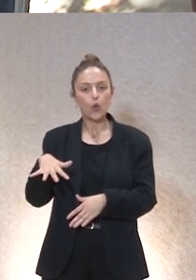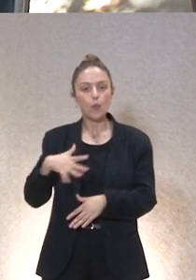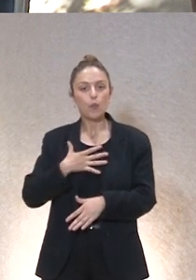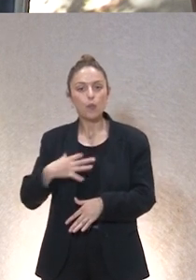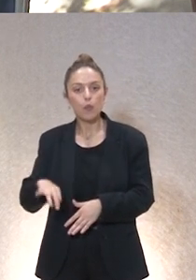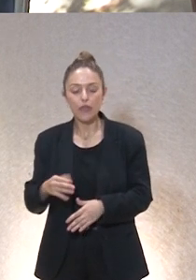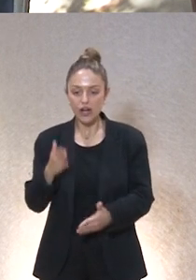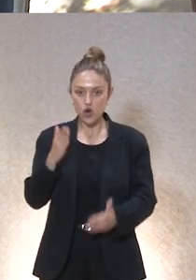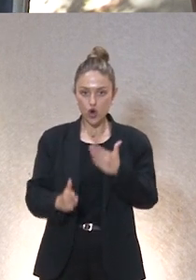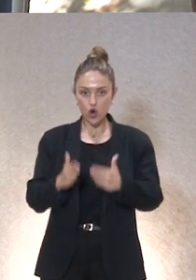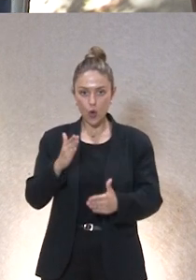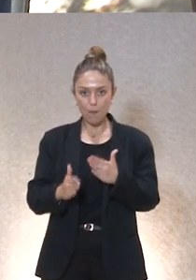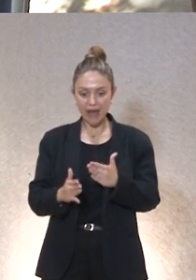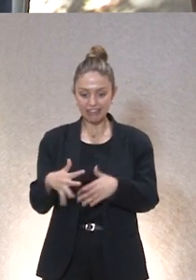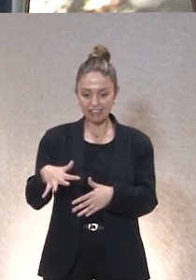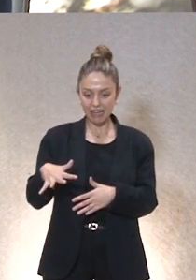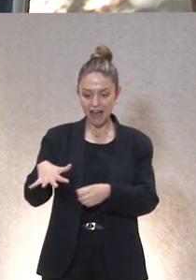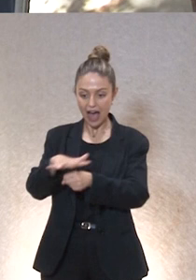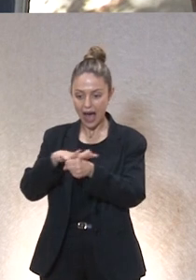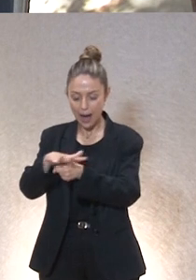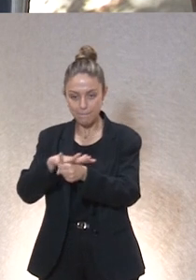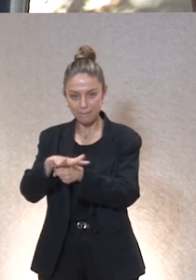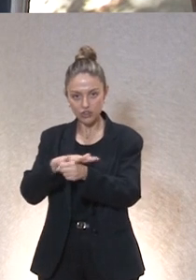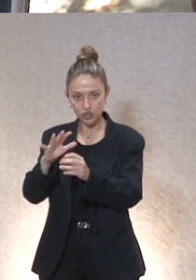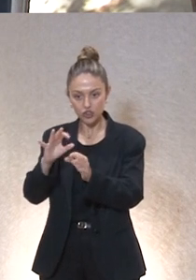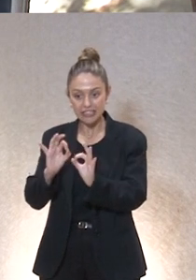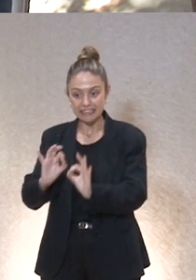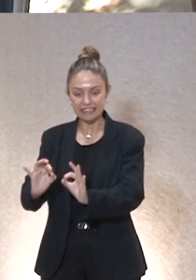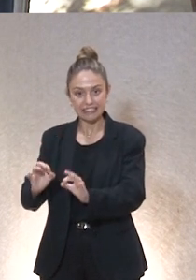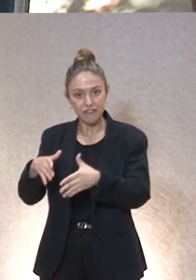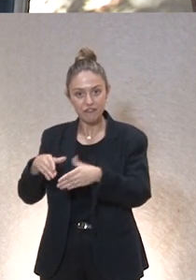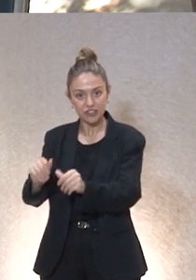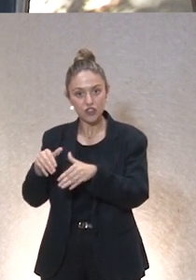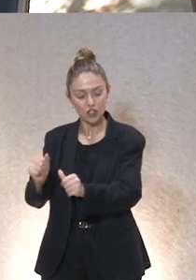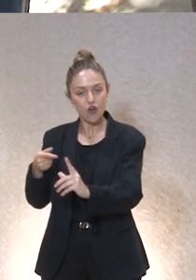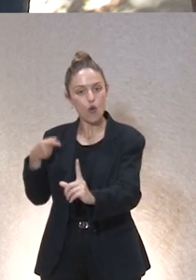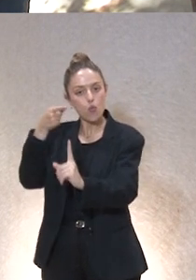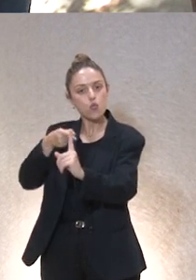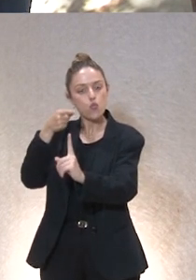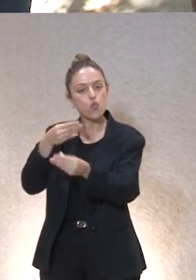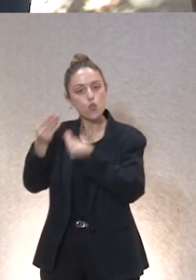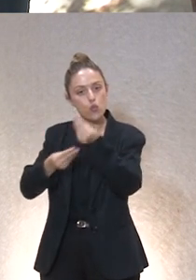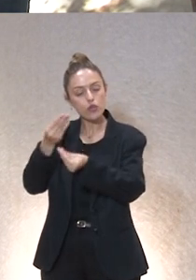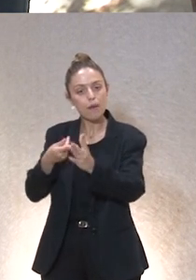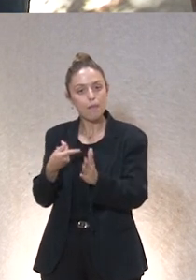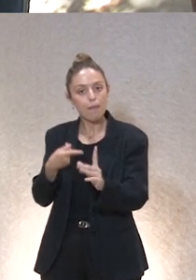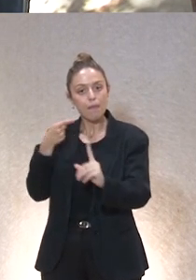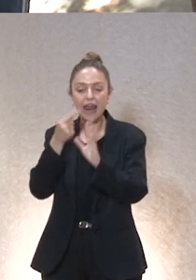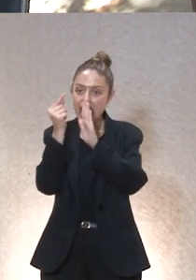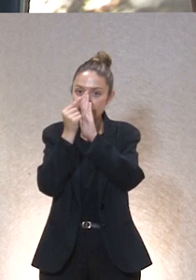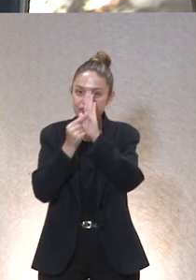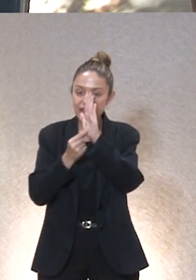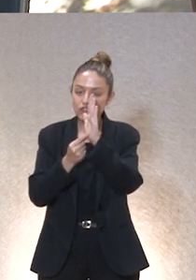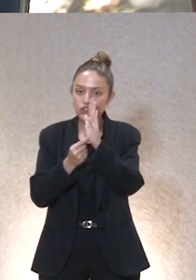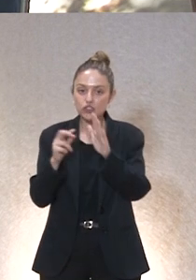utilizar la robótica en determinado tipo de espacios de fisioterapia es muy importante para obtener datos respecto a un determinado proceso